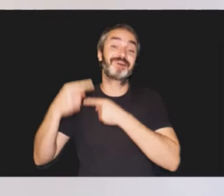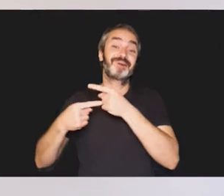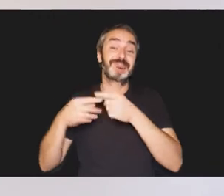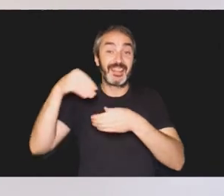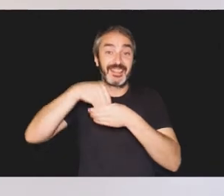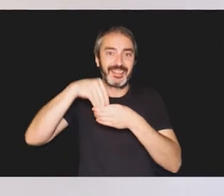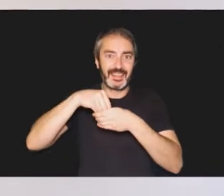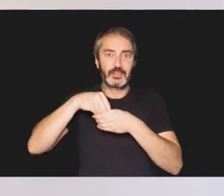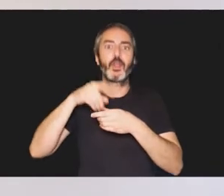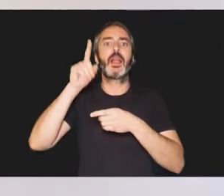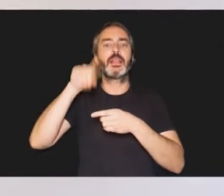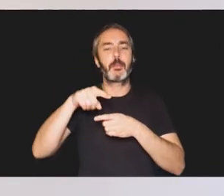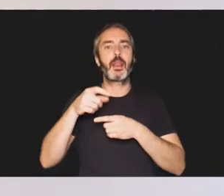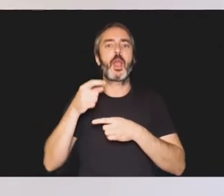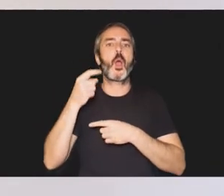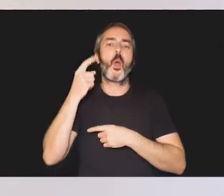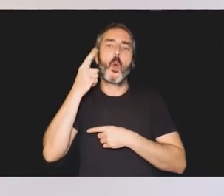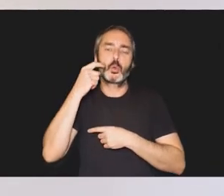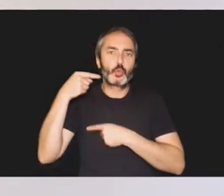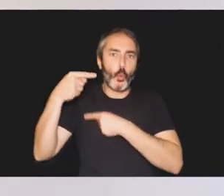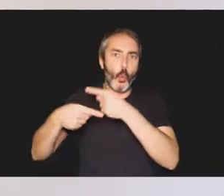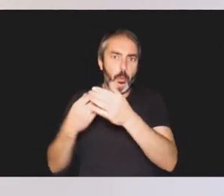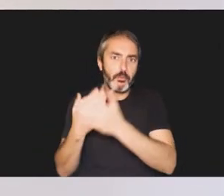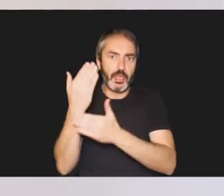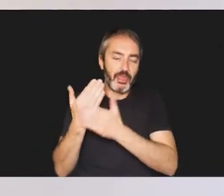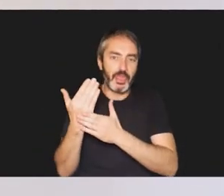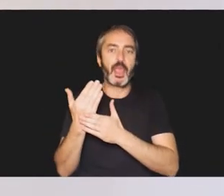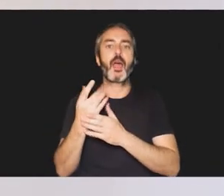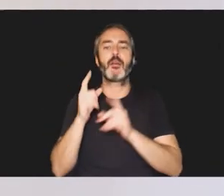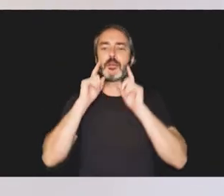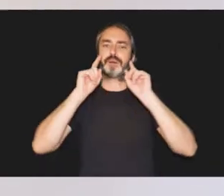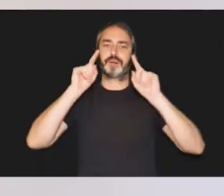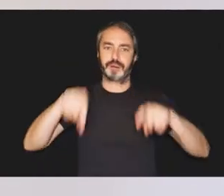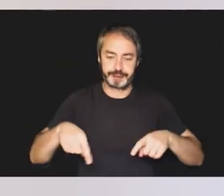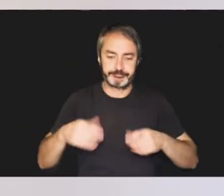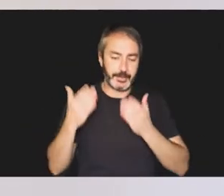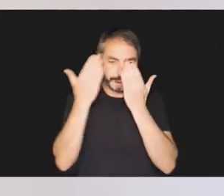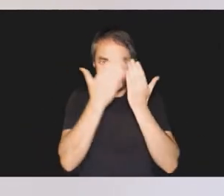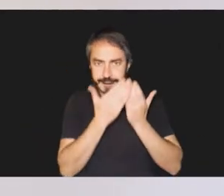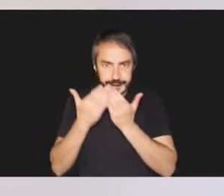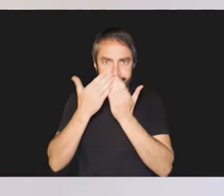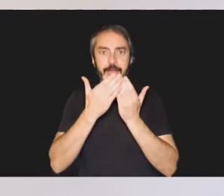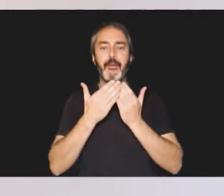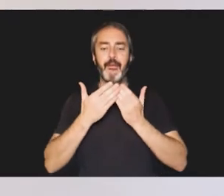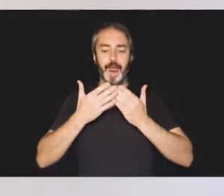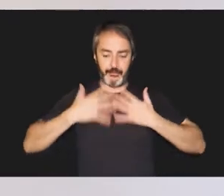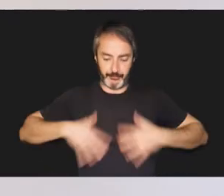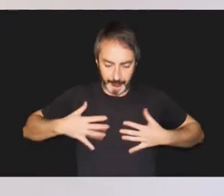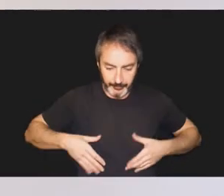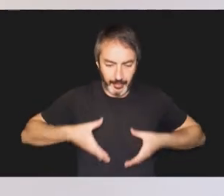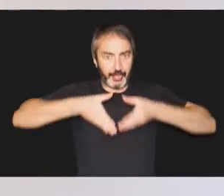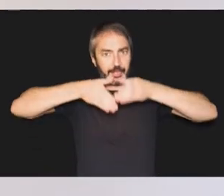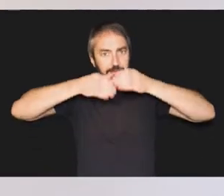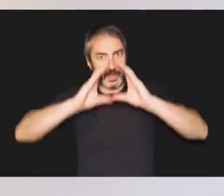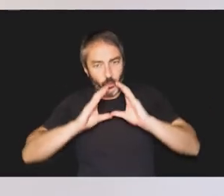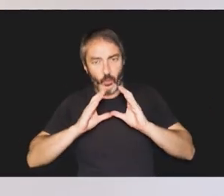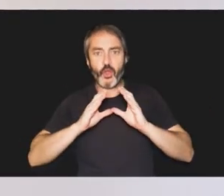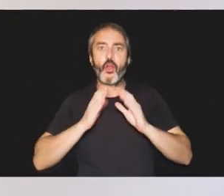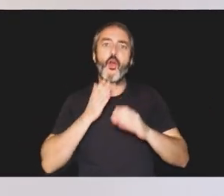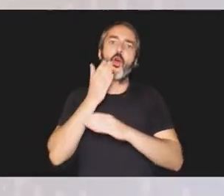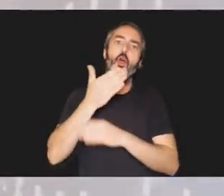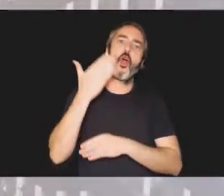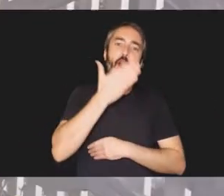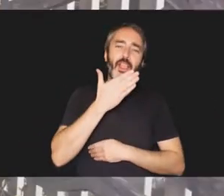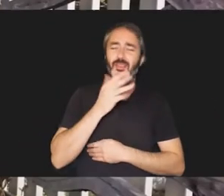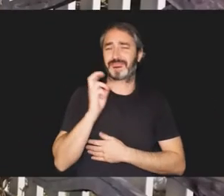permitirá establecer unos hábitos para el día a día, levantarse por la mañana, asearse, vestirse, desayunar, ir al cole,